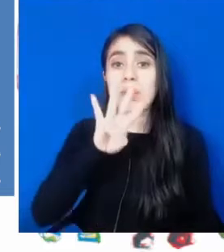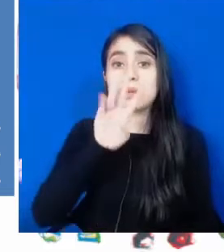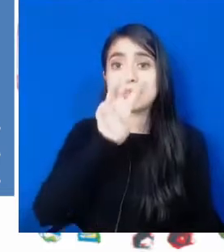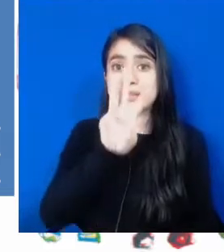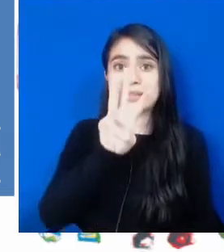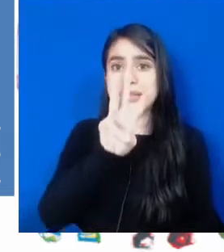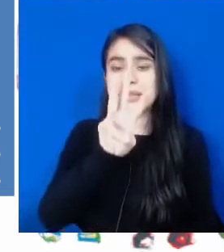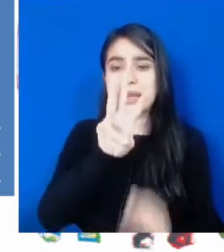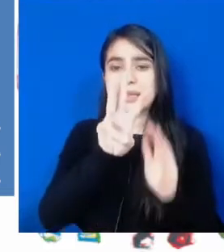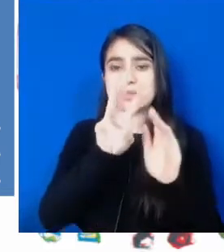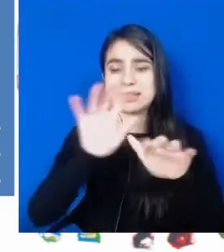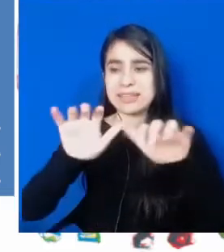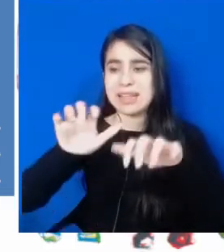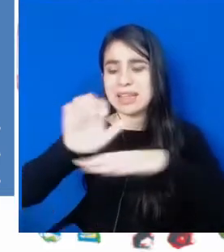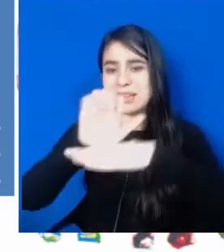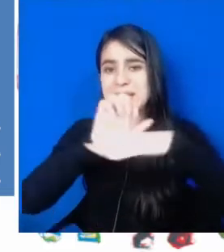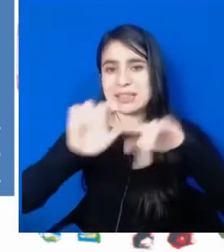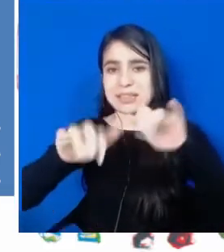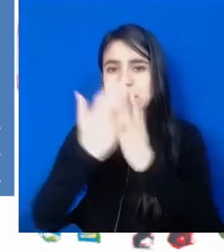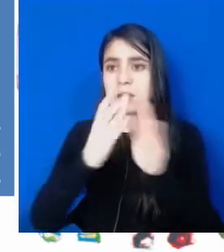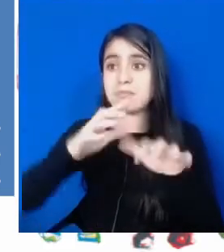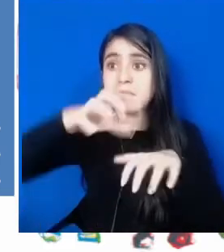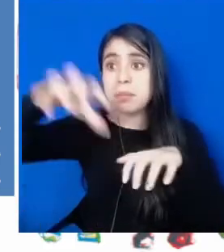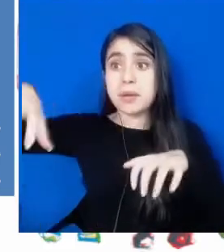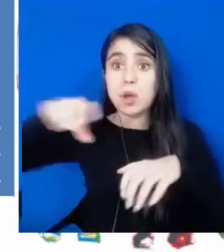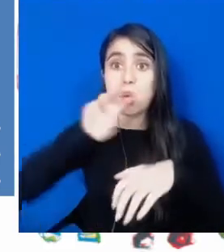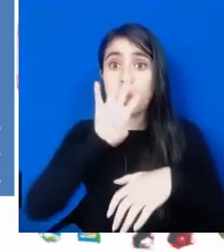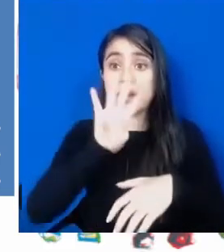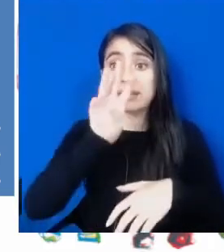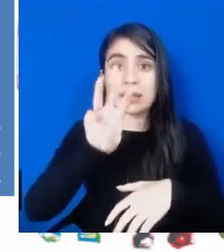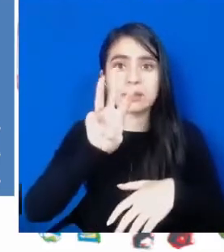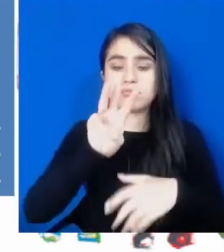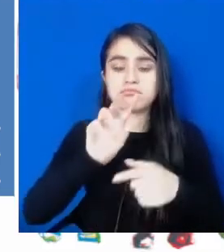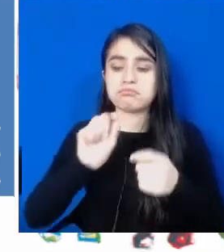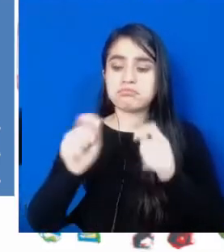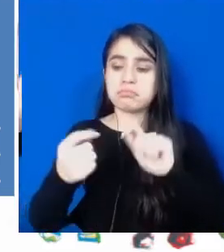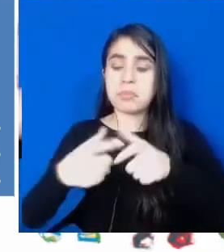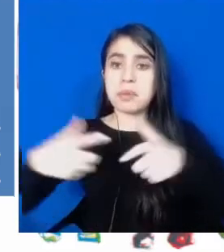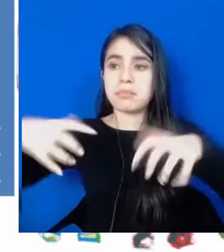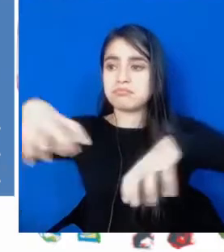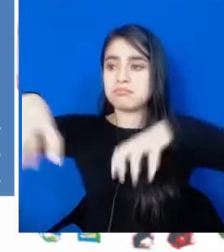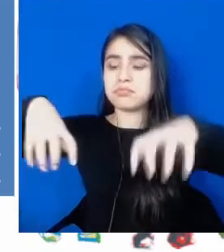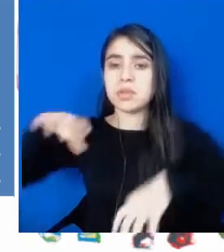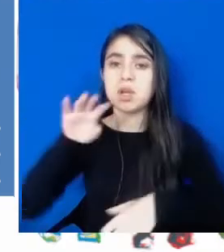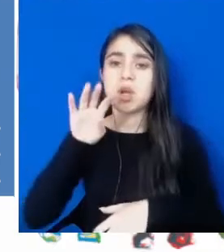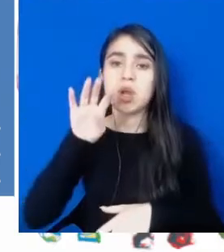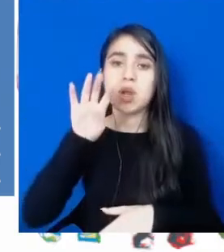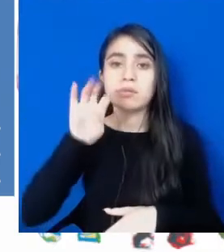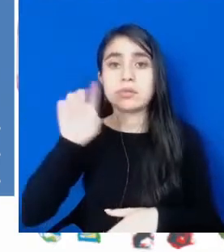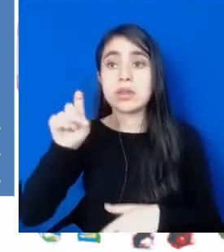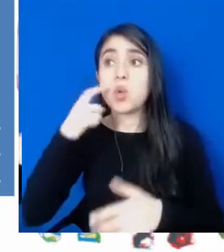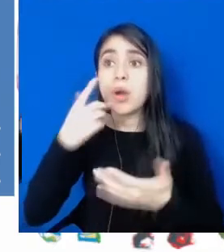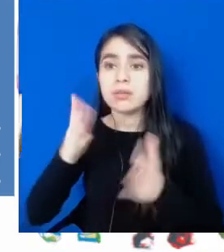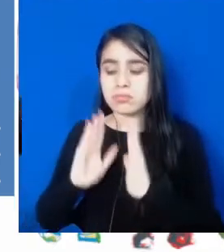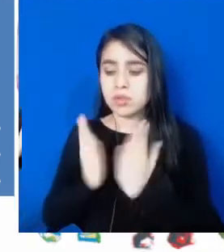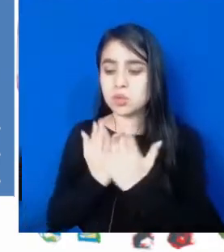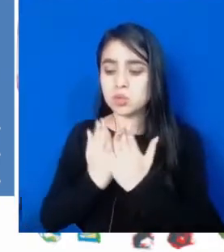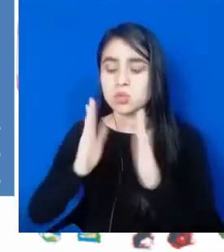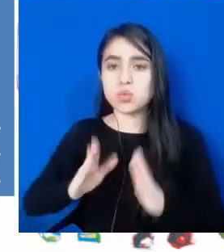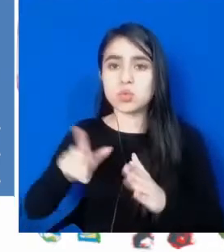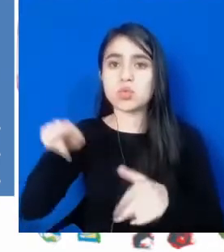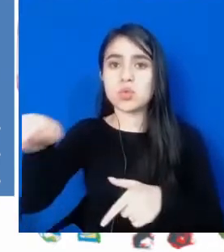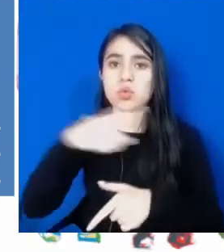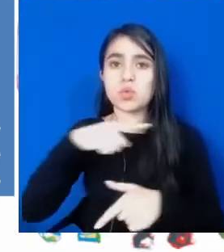de 43 a 60 entidades territoriales que iniciaron desde la primera semana académica con la alimentación